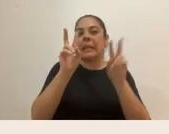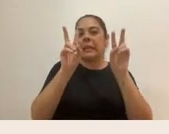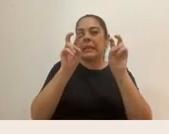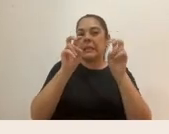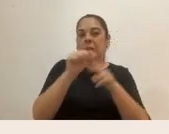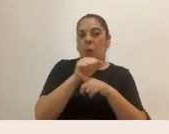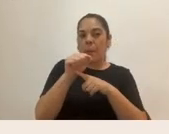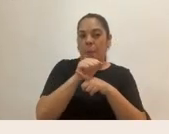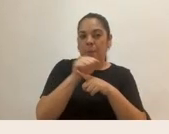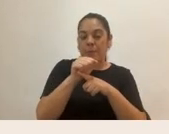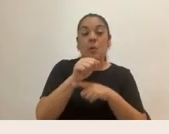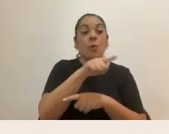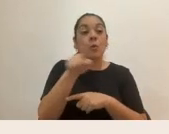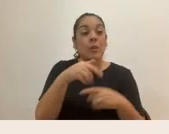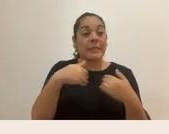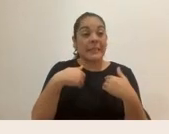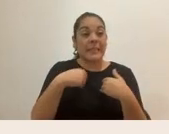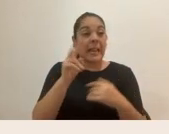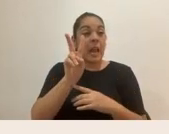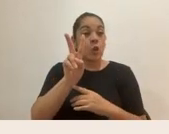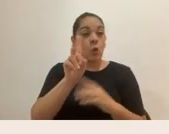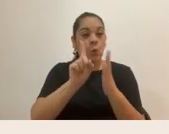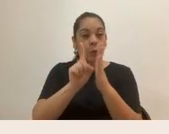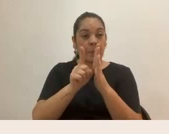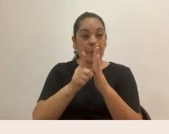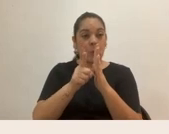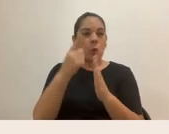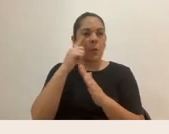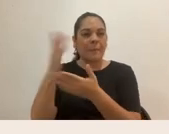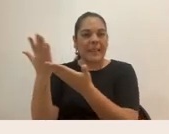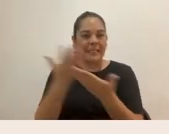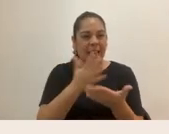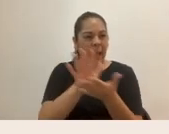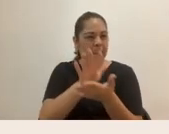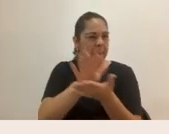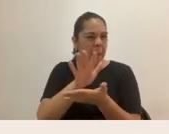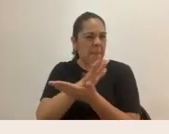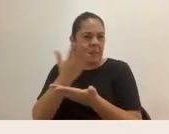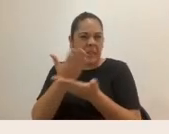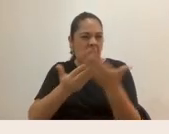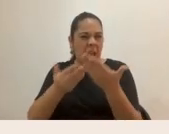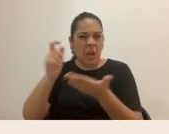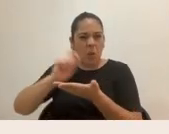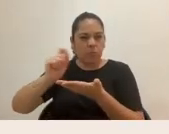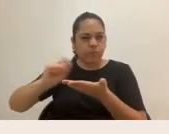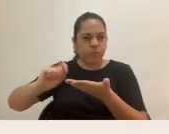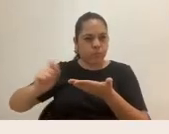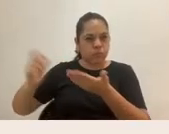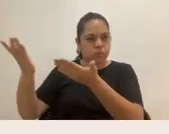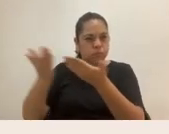a dar unos dos minutitos para que traigan alguna hojita que tienen por ahí con un lápiz o lapicero.